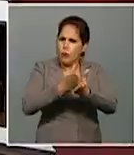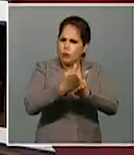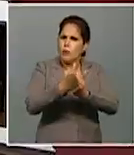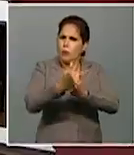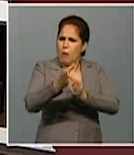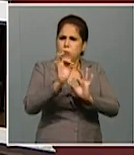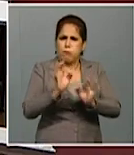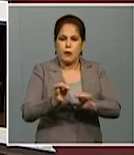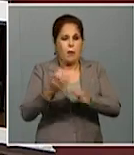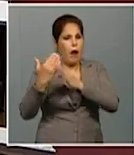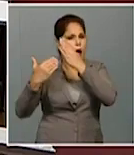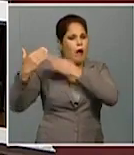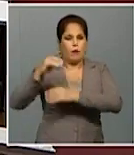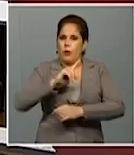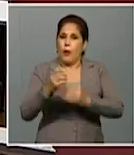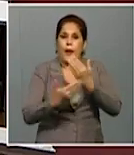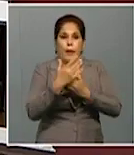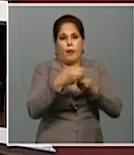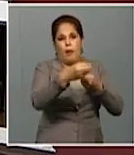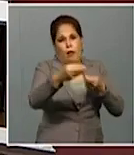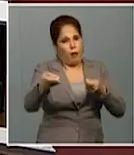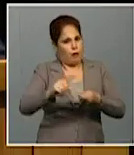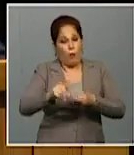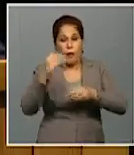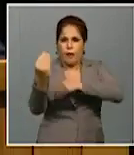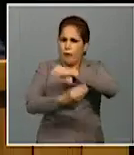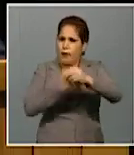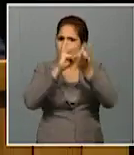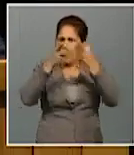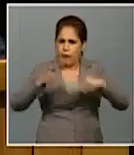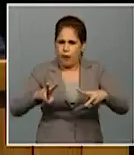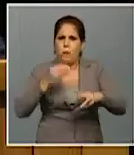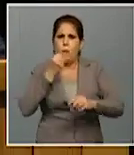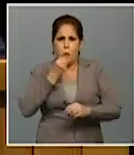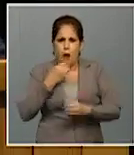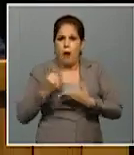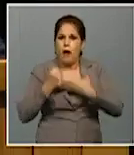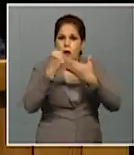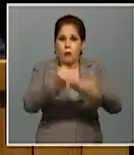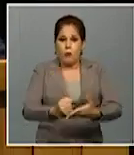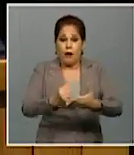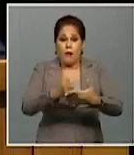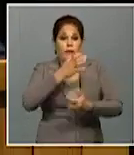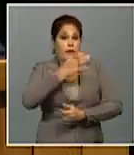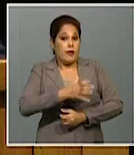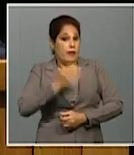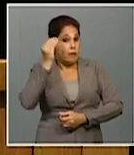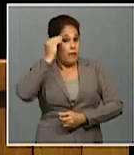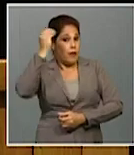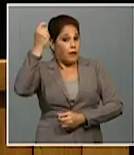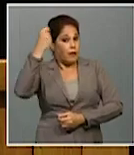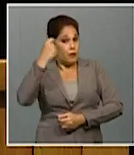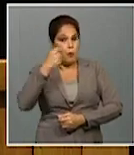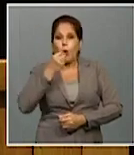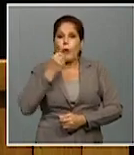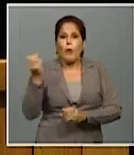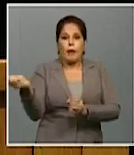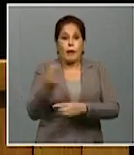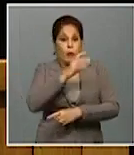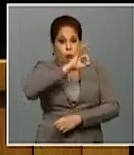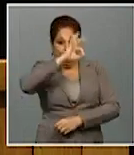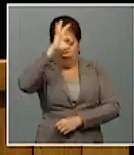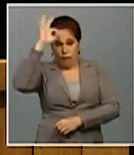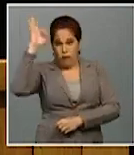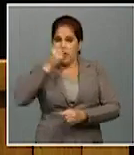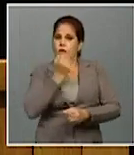ruta de la vieja imprenta. La principal premisa, también legado del comandante en jefe, es no mentir jamás